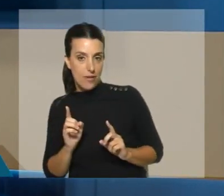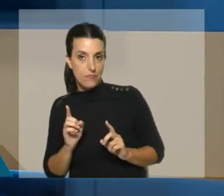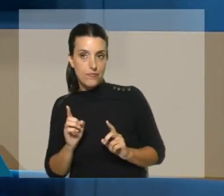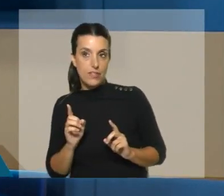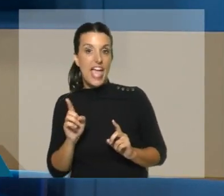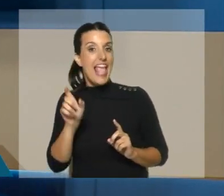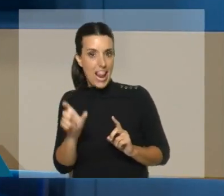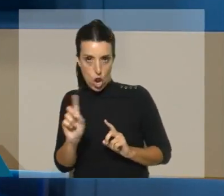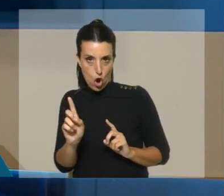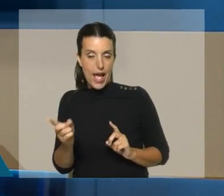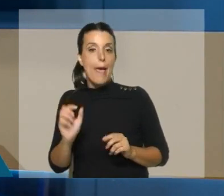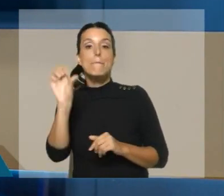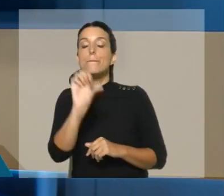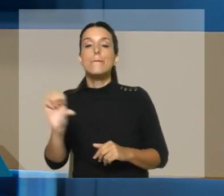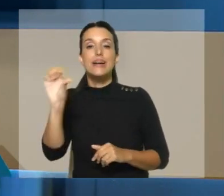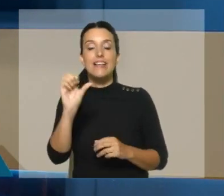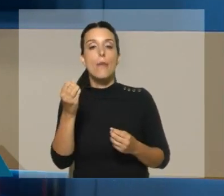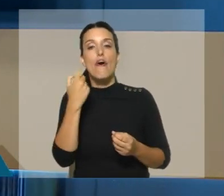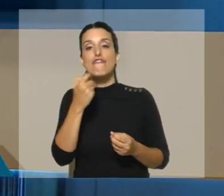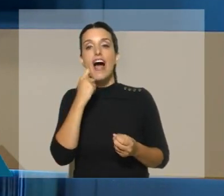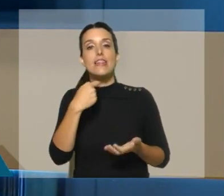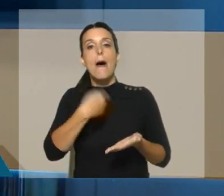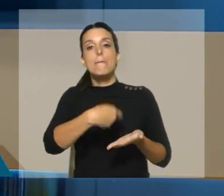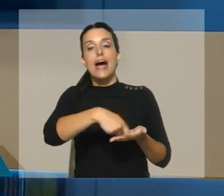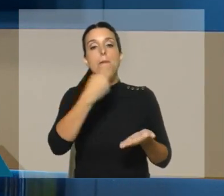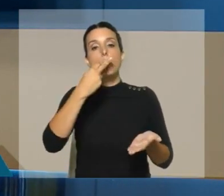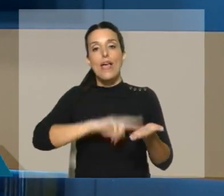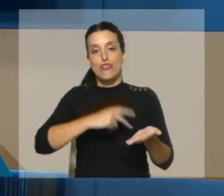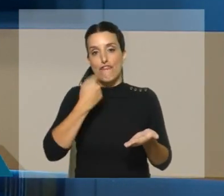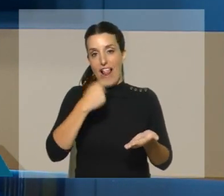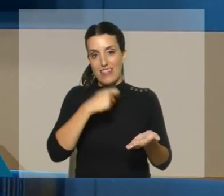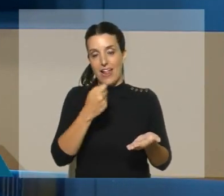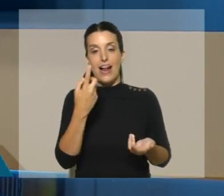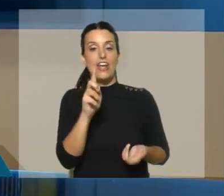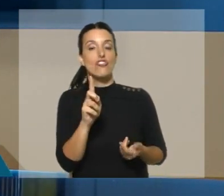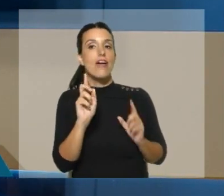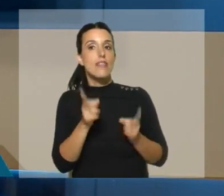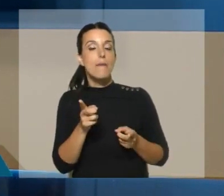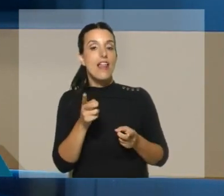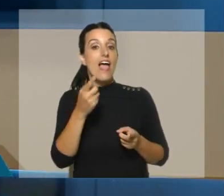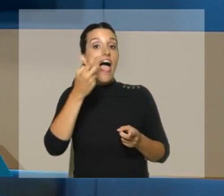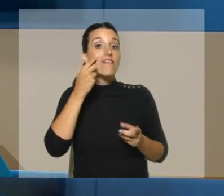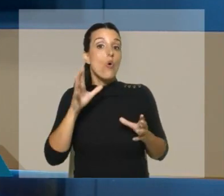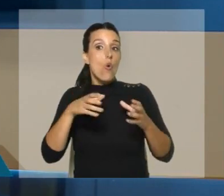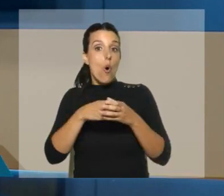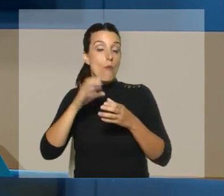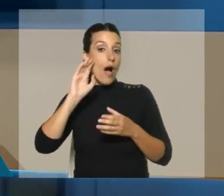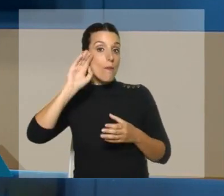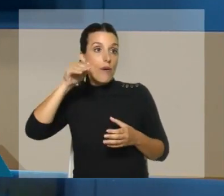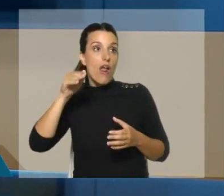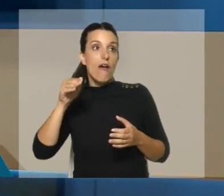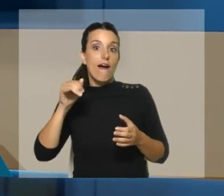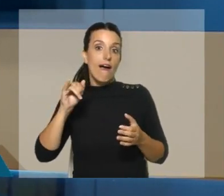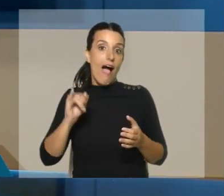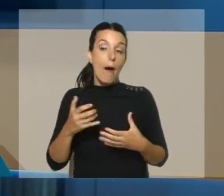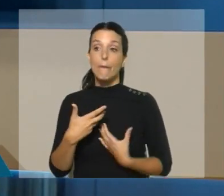no él sino la empresa por evasión fiscal concretamente y en este caso habrá que ver si el Partido Republicano se inclina por